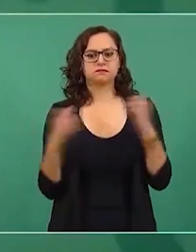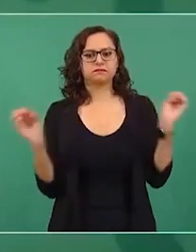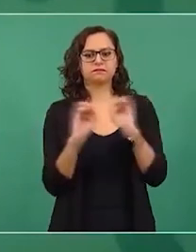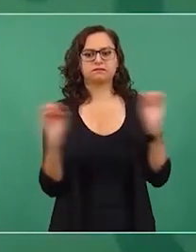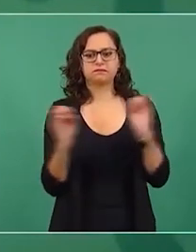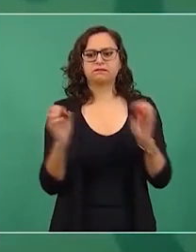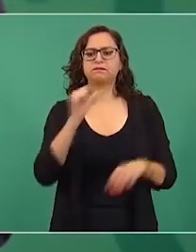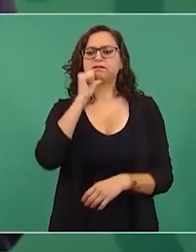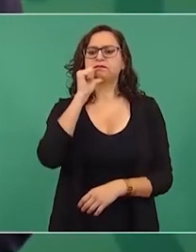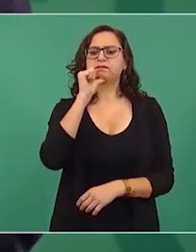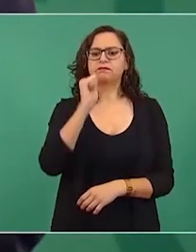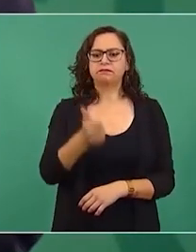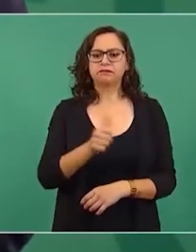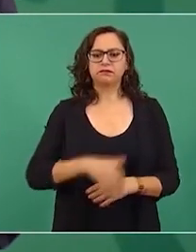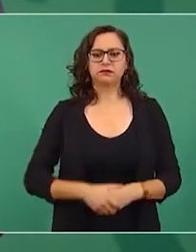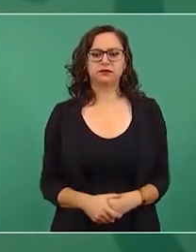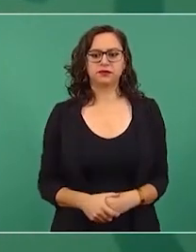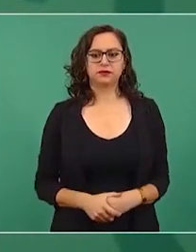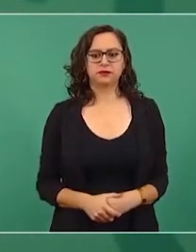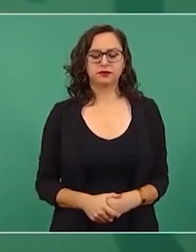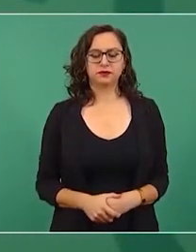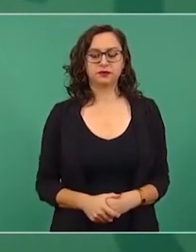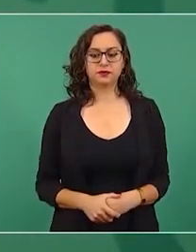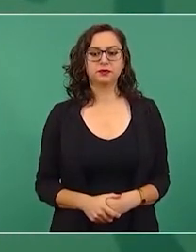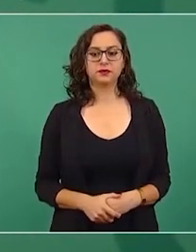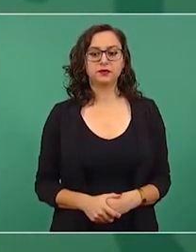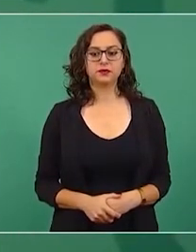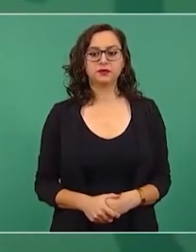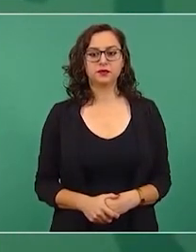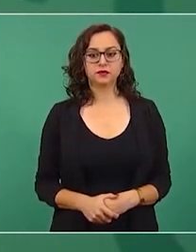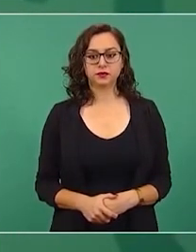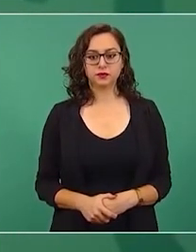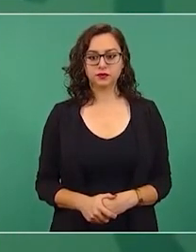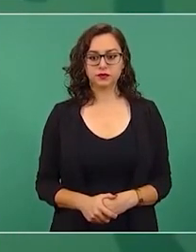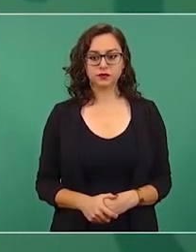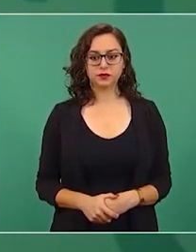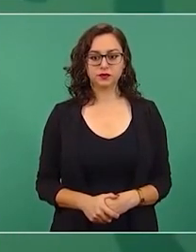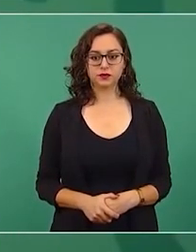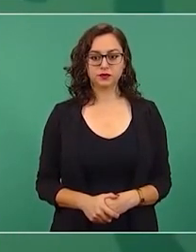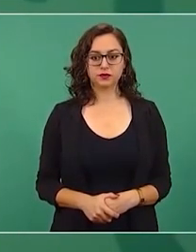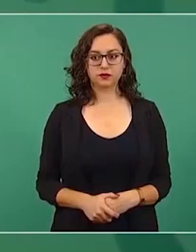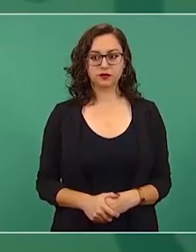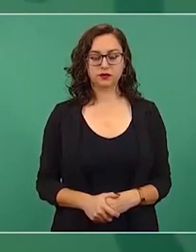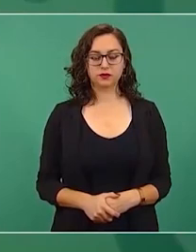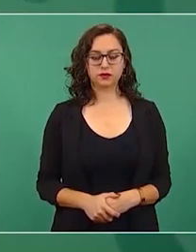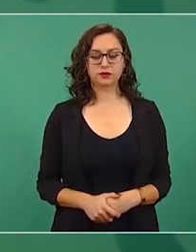tomamos la decisión de proteger